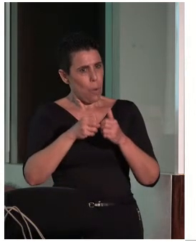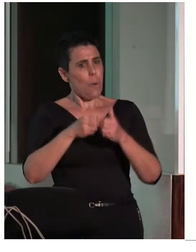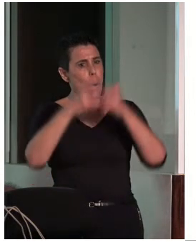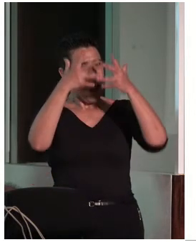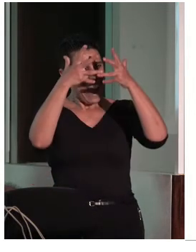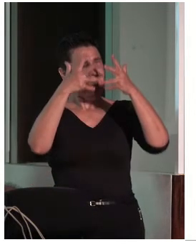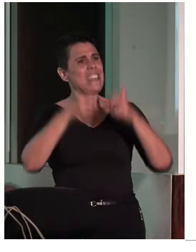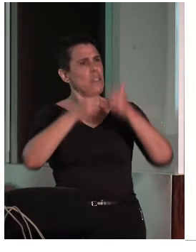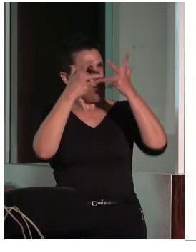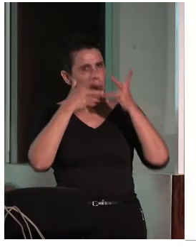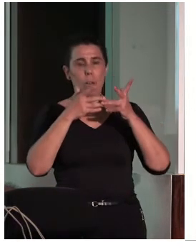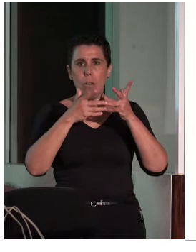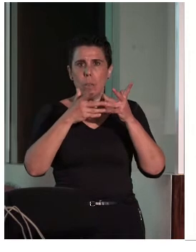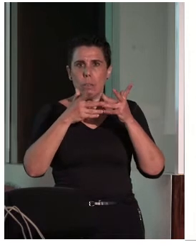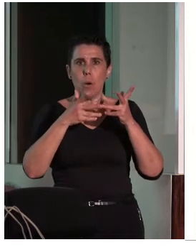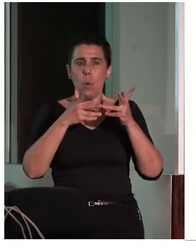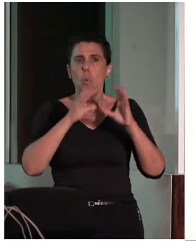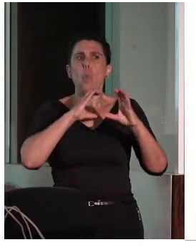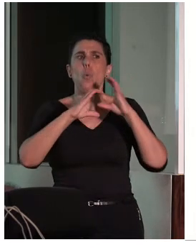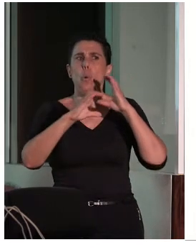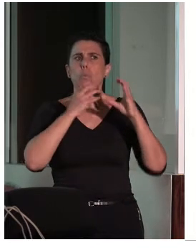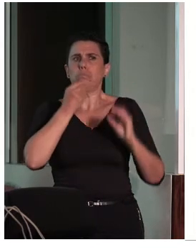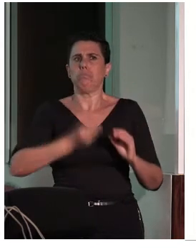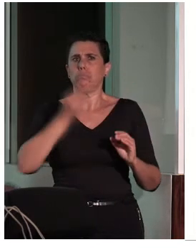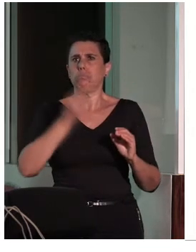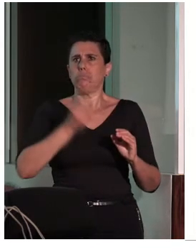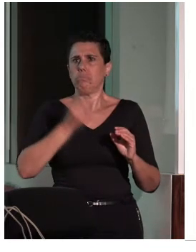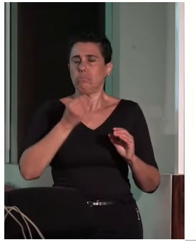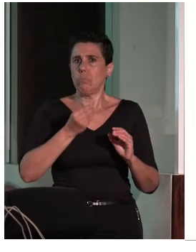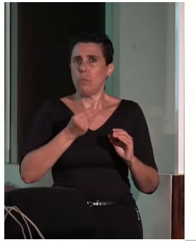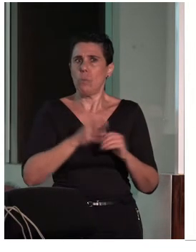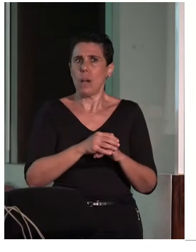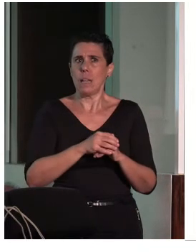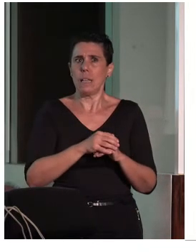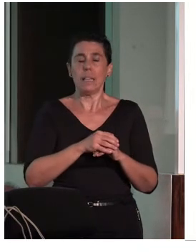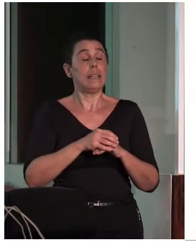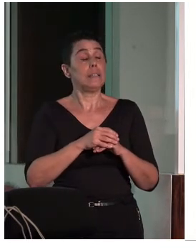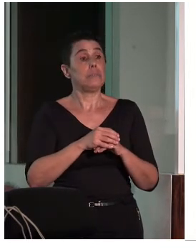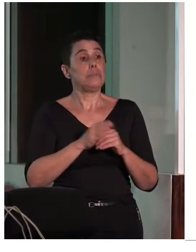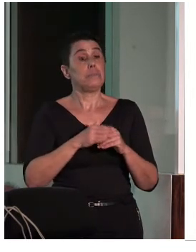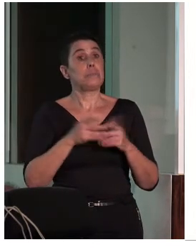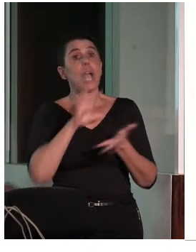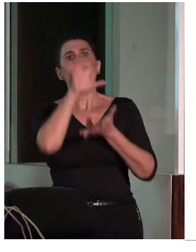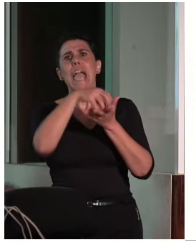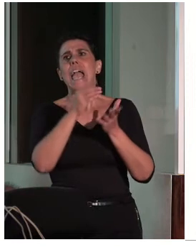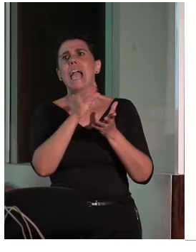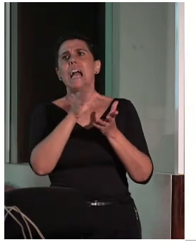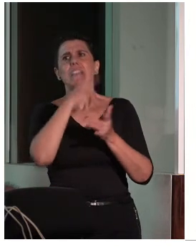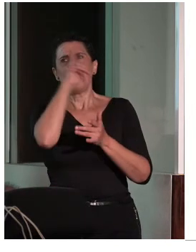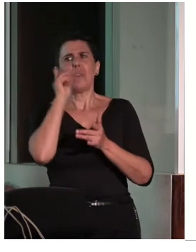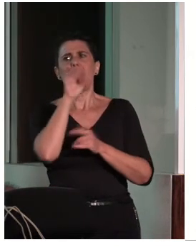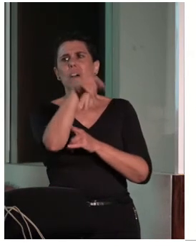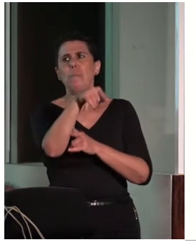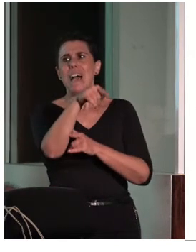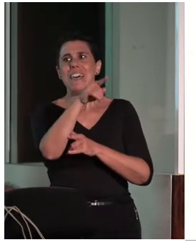buena y la localización, sobre todo la comunicación, que es la casa… ¿Madrid cómo es?